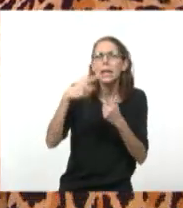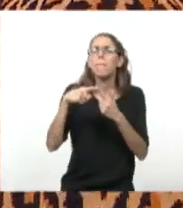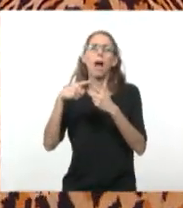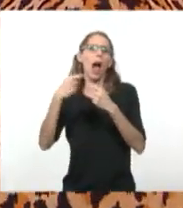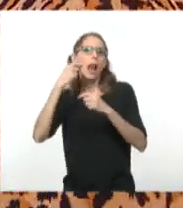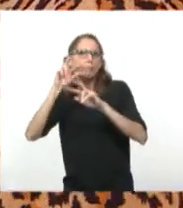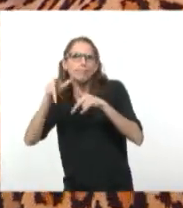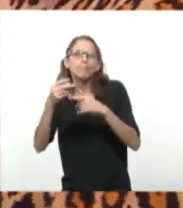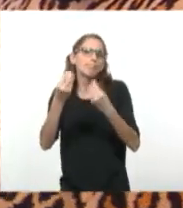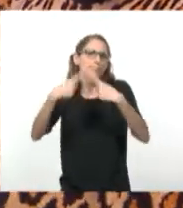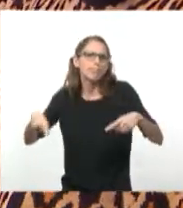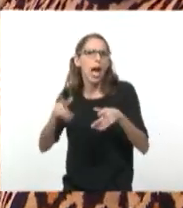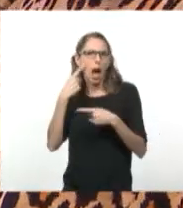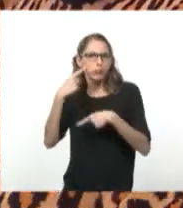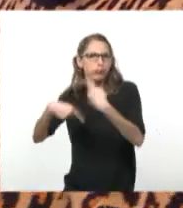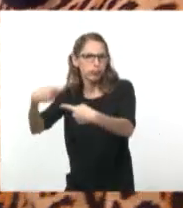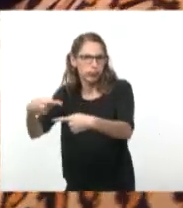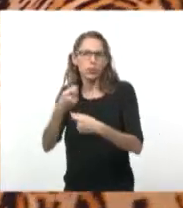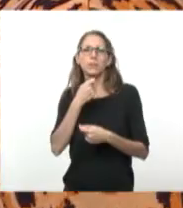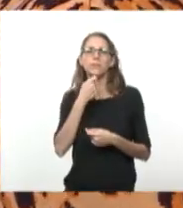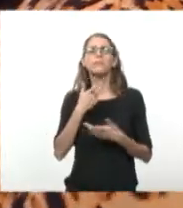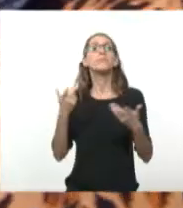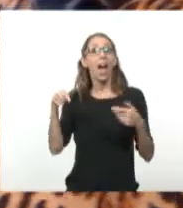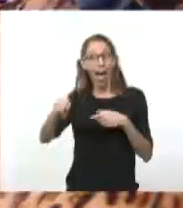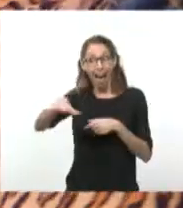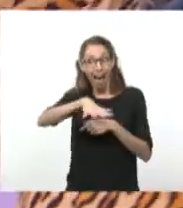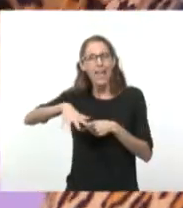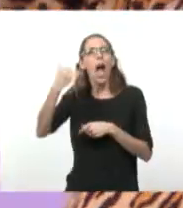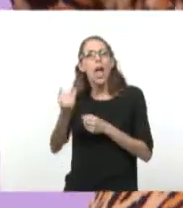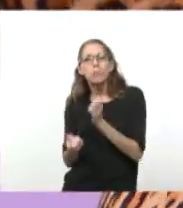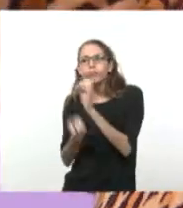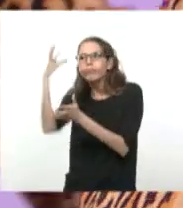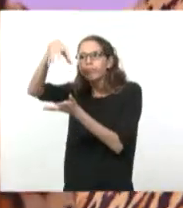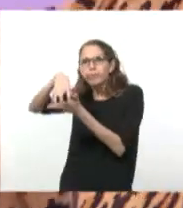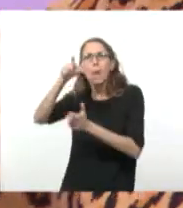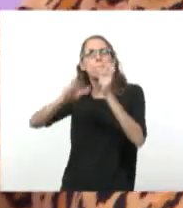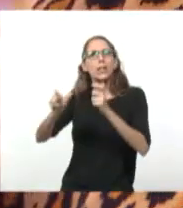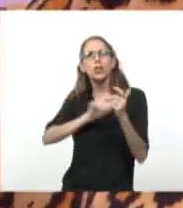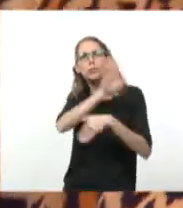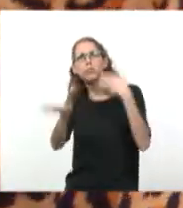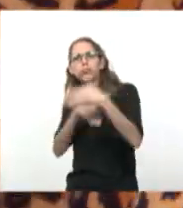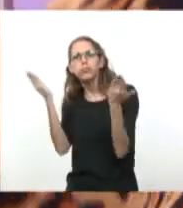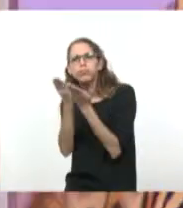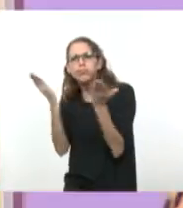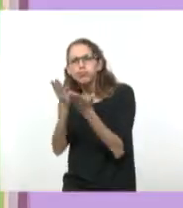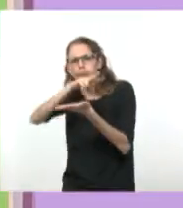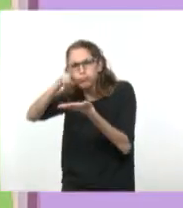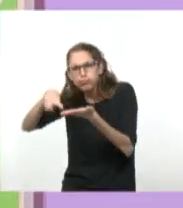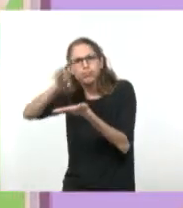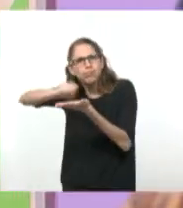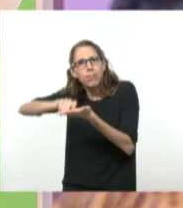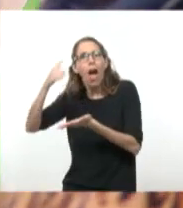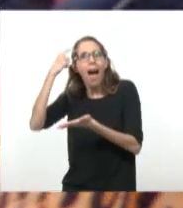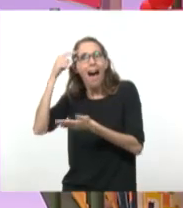ahí centros de alfabetización, va a ser un núcleo a partir del cual se va a pensar la revolución.